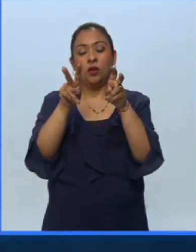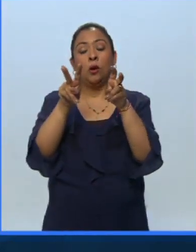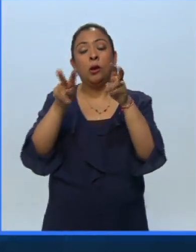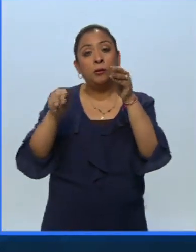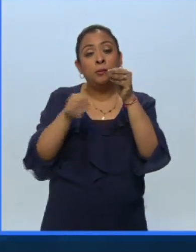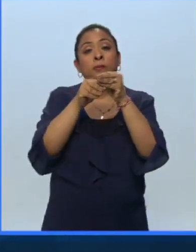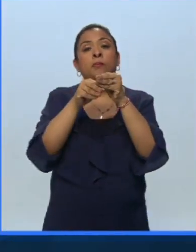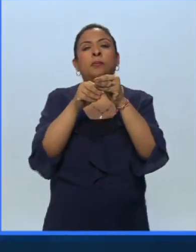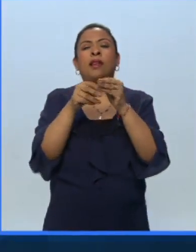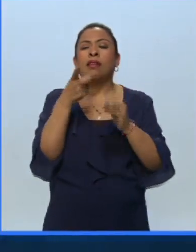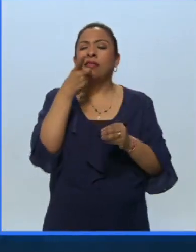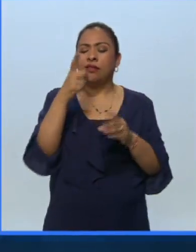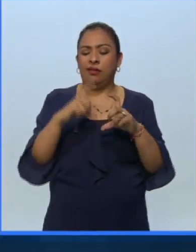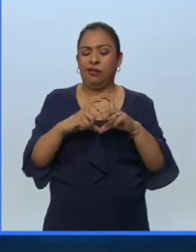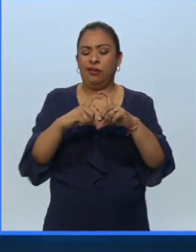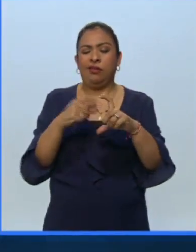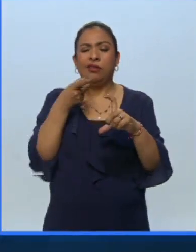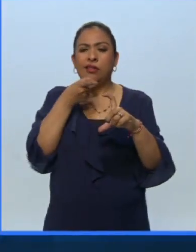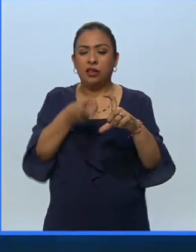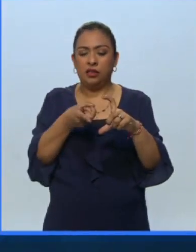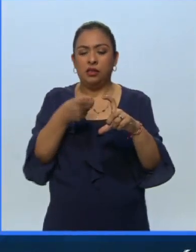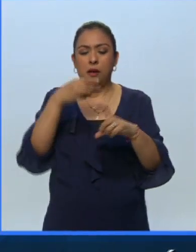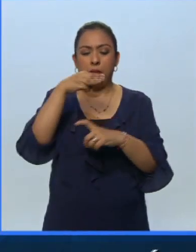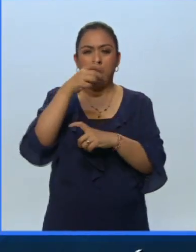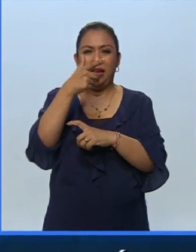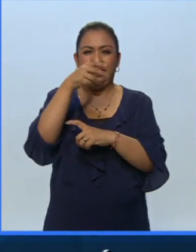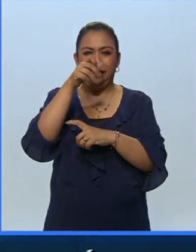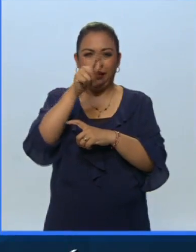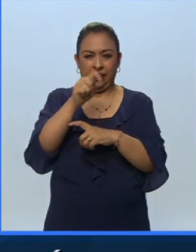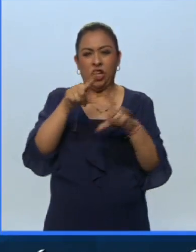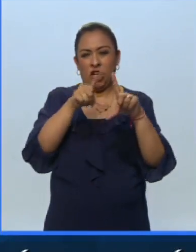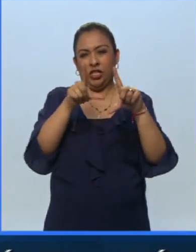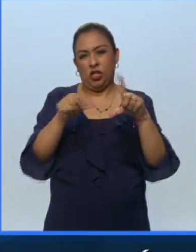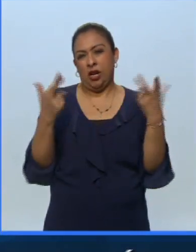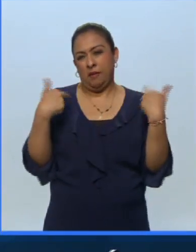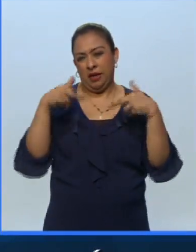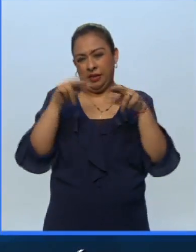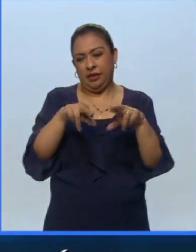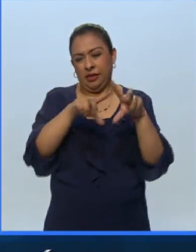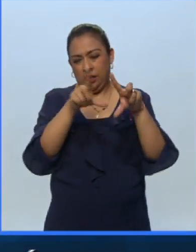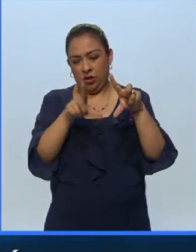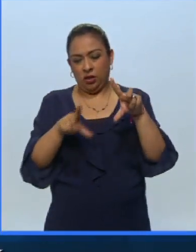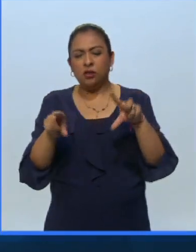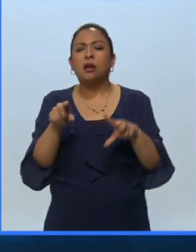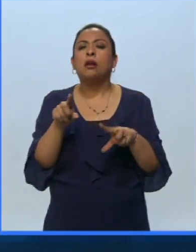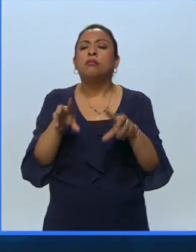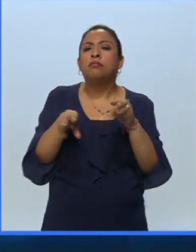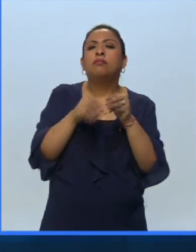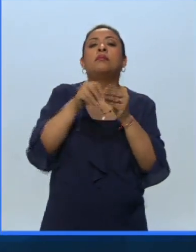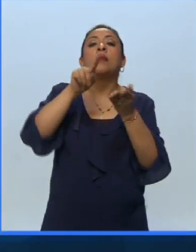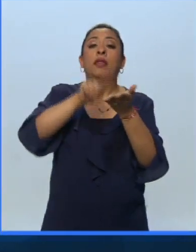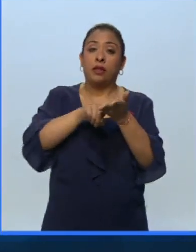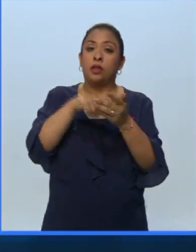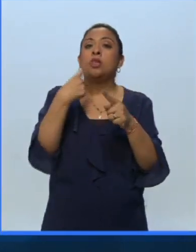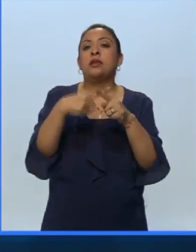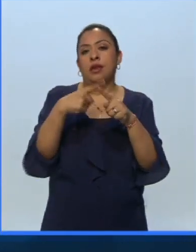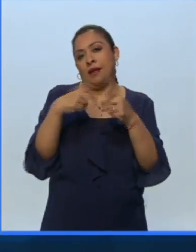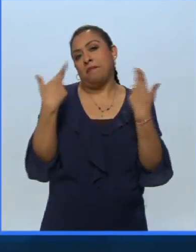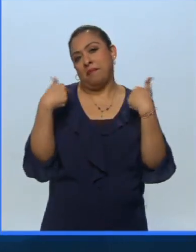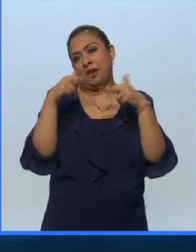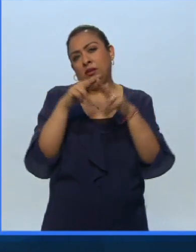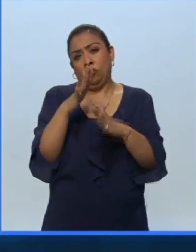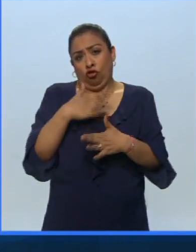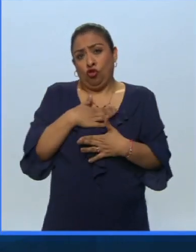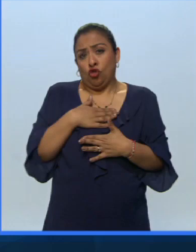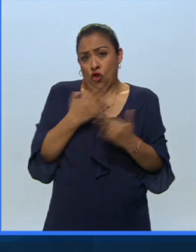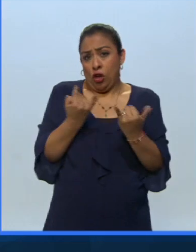Magisterio Nacional, sobre el Magisterio Nacional, porque incluye también a maestros. Como pues